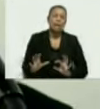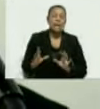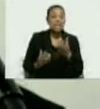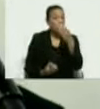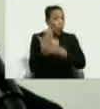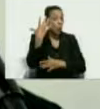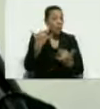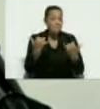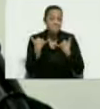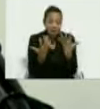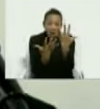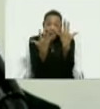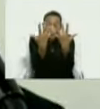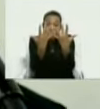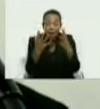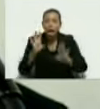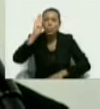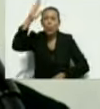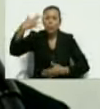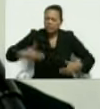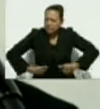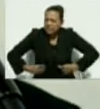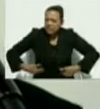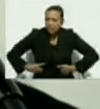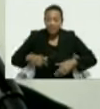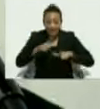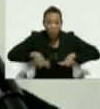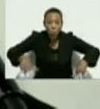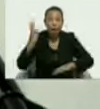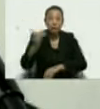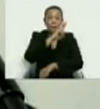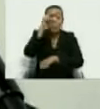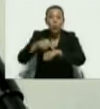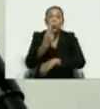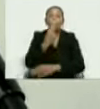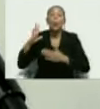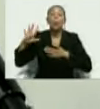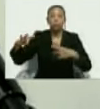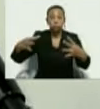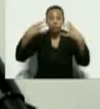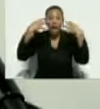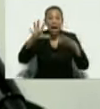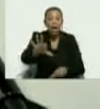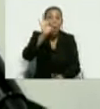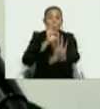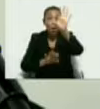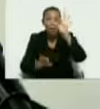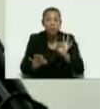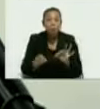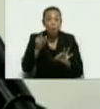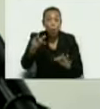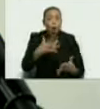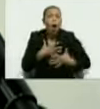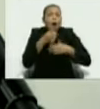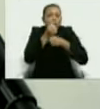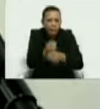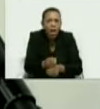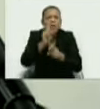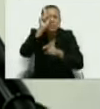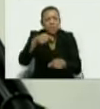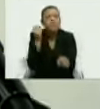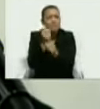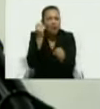construye con sus manos su destino desde acá le juro a nuestro pueblo al que nos eligió al que confía en nosotros que